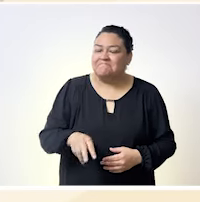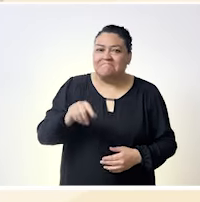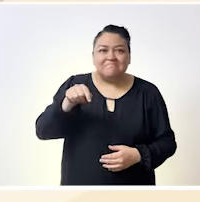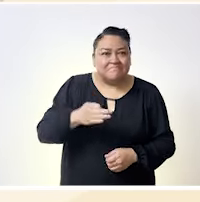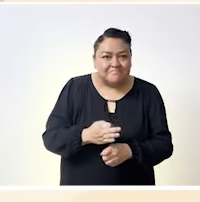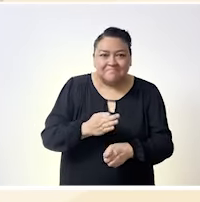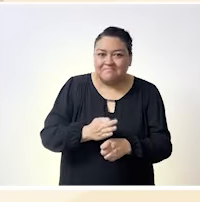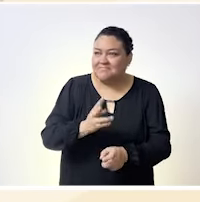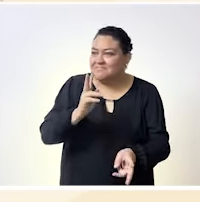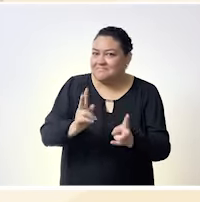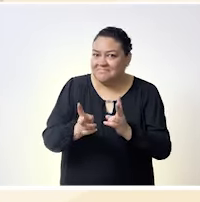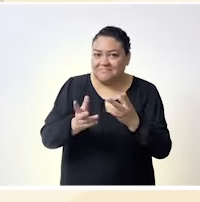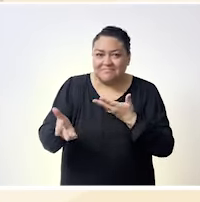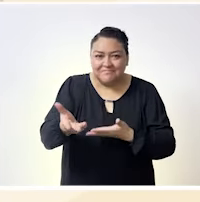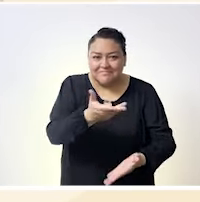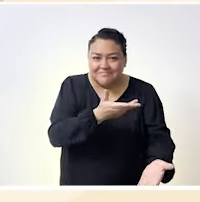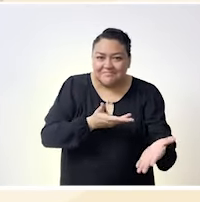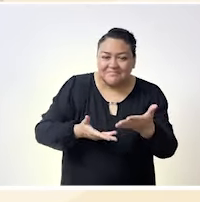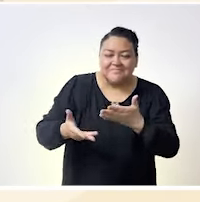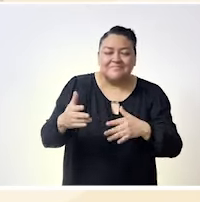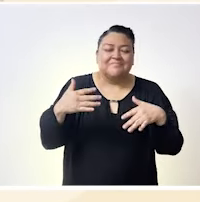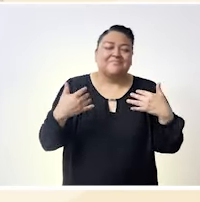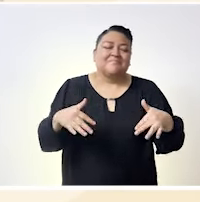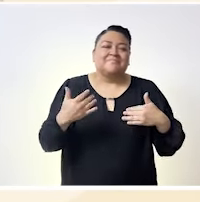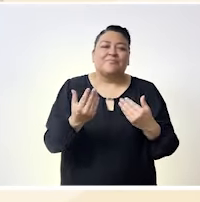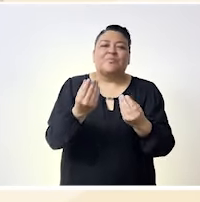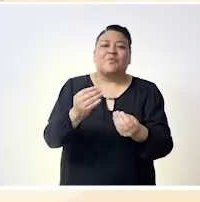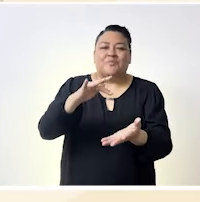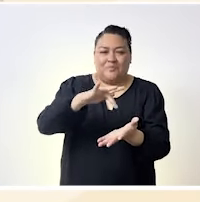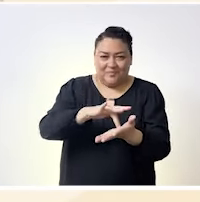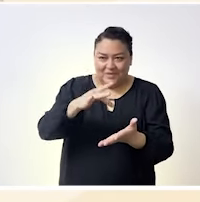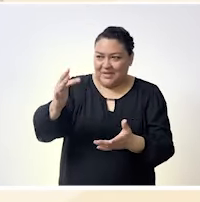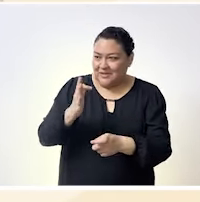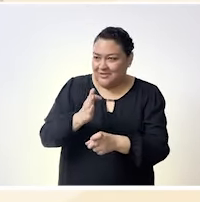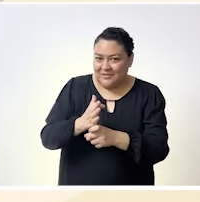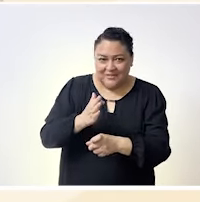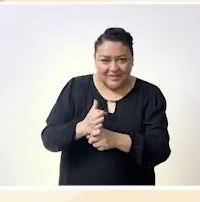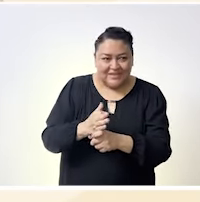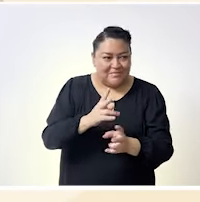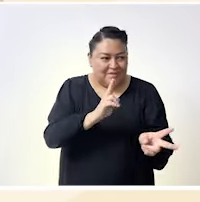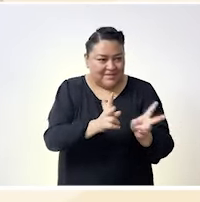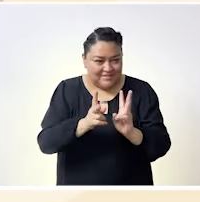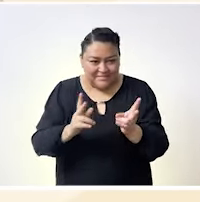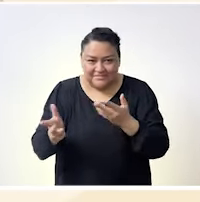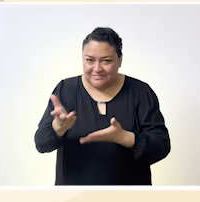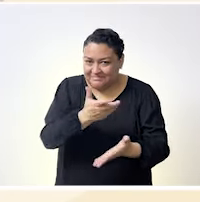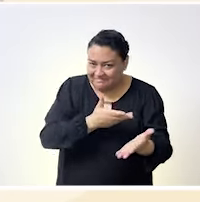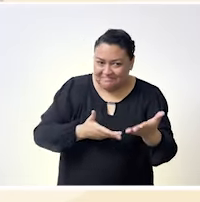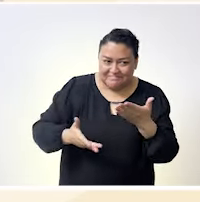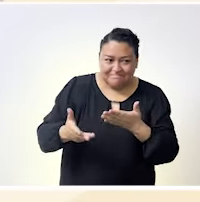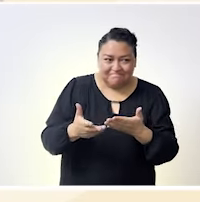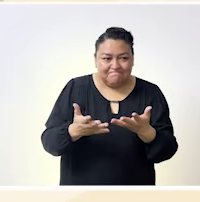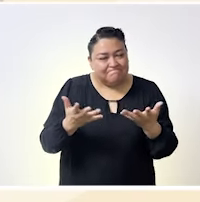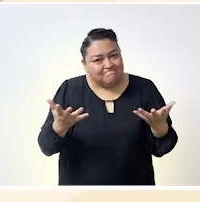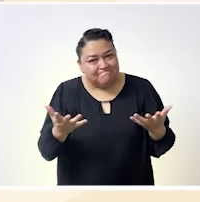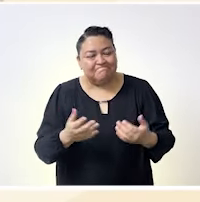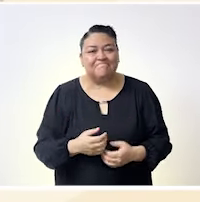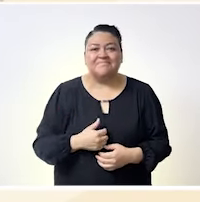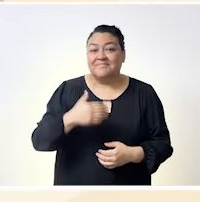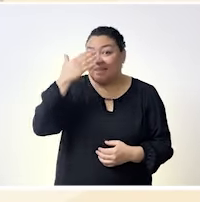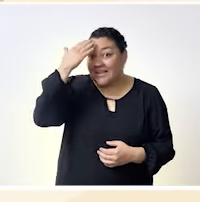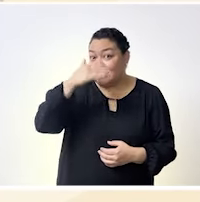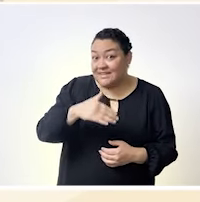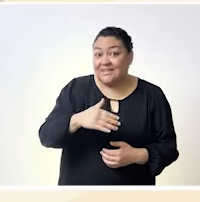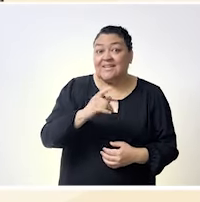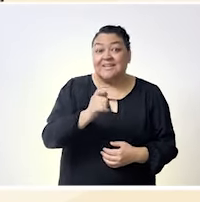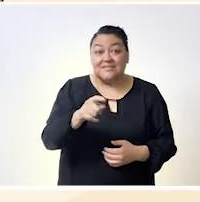que enriquecedor espacio de verdad muchísimas gracias por esta oportunidad y pues eso hacer pues bueno